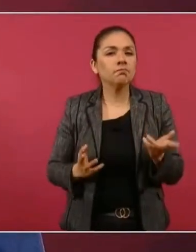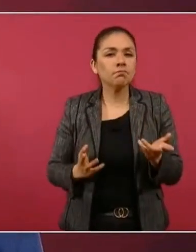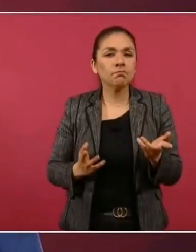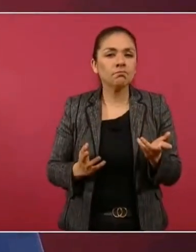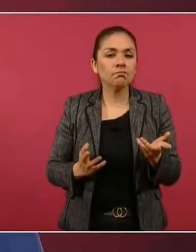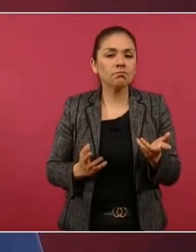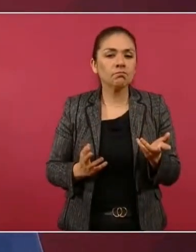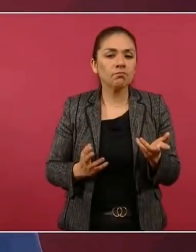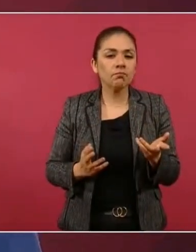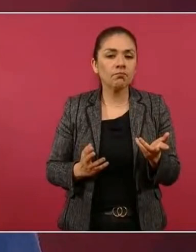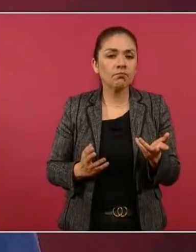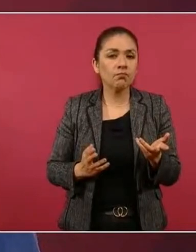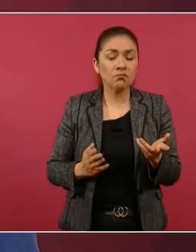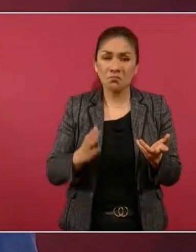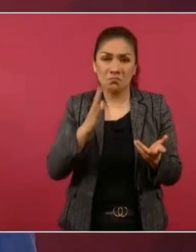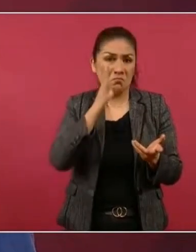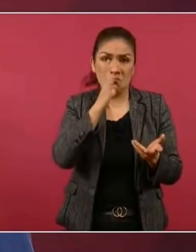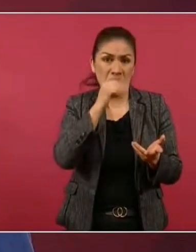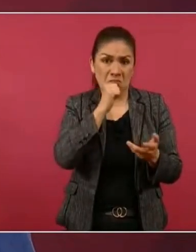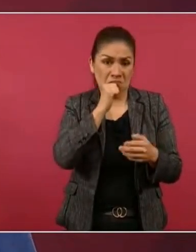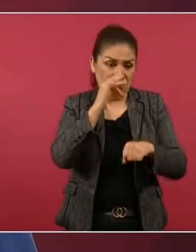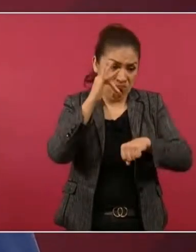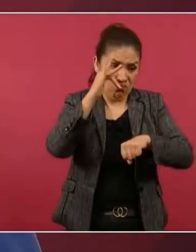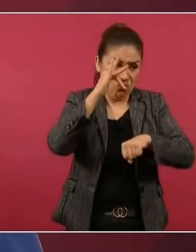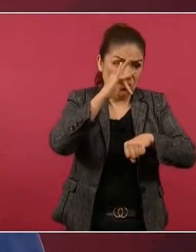son intocables